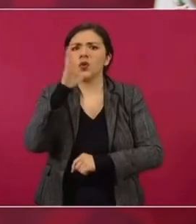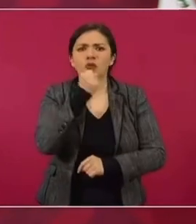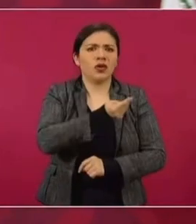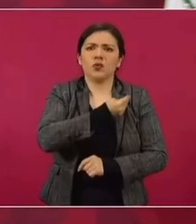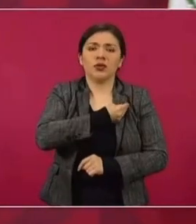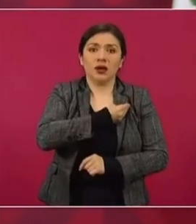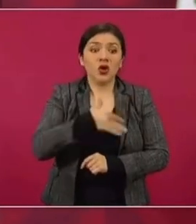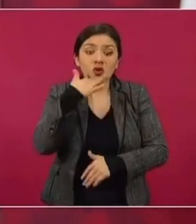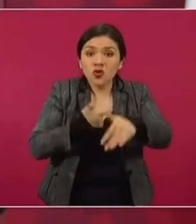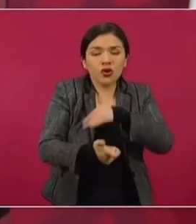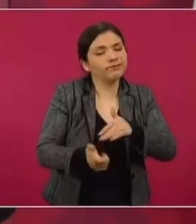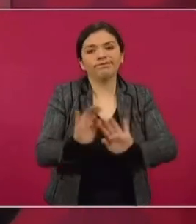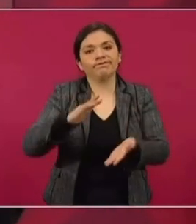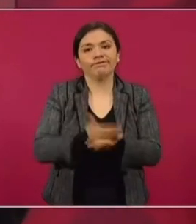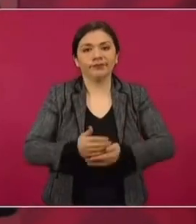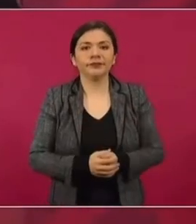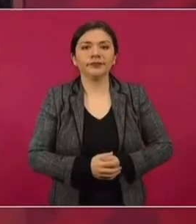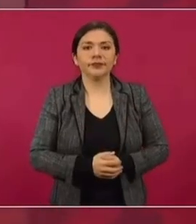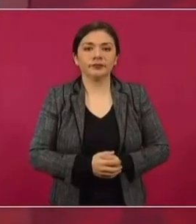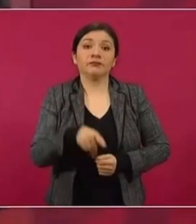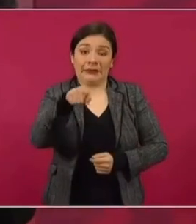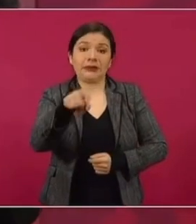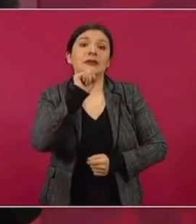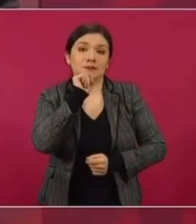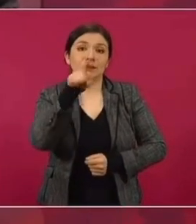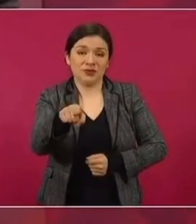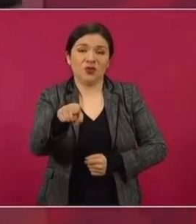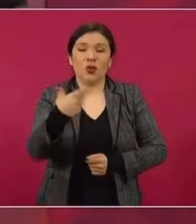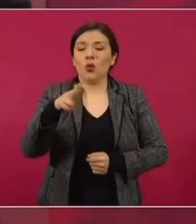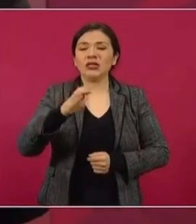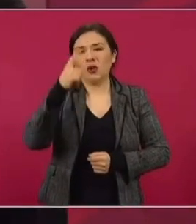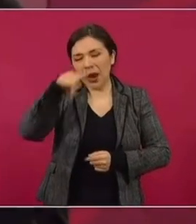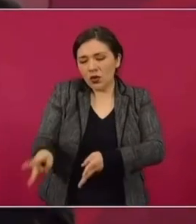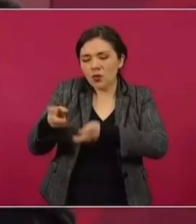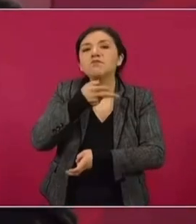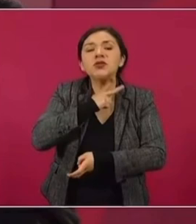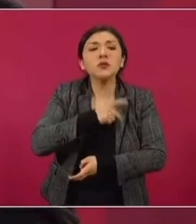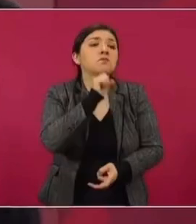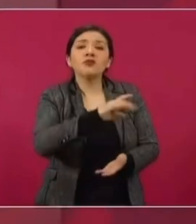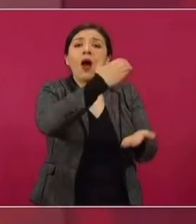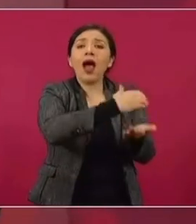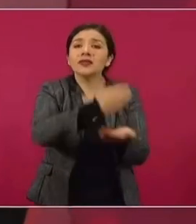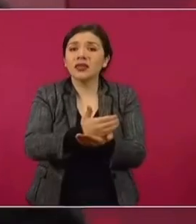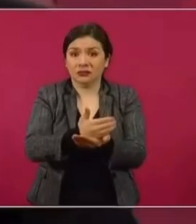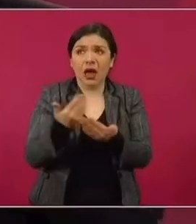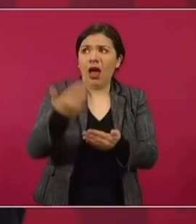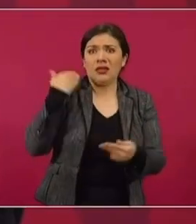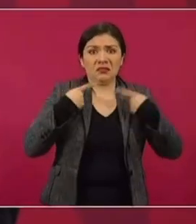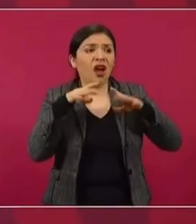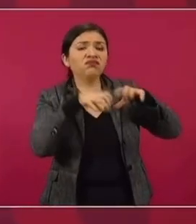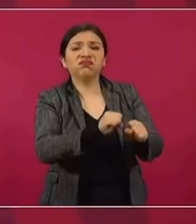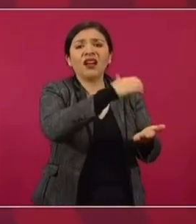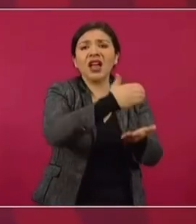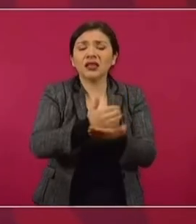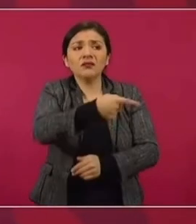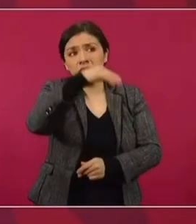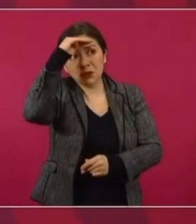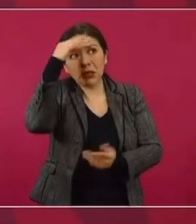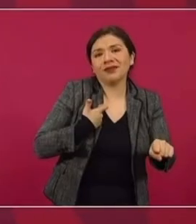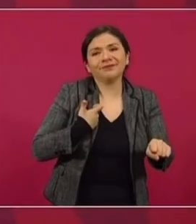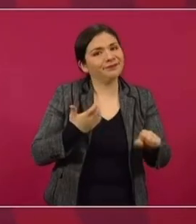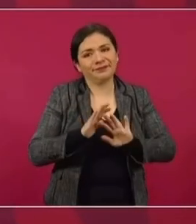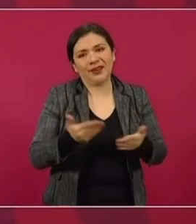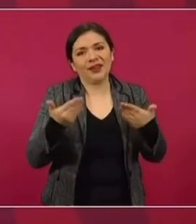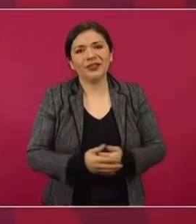tolera la corrupción. Entonces, lo mismo del huachicol eran las casetas, las tomaban y esa era la idea que